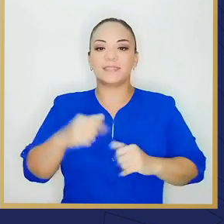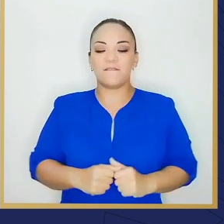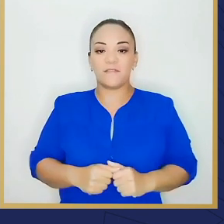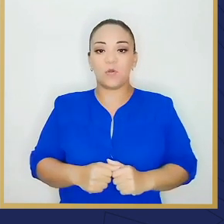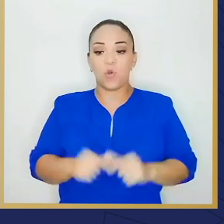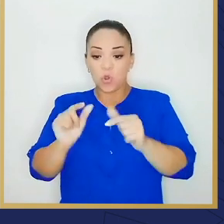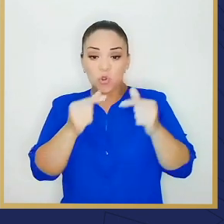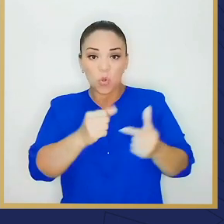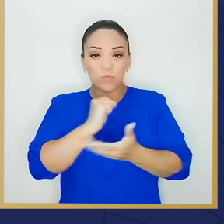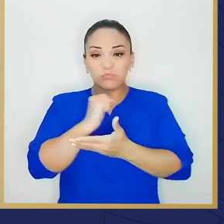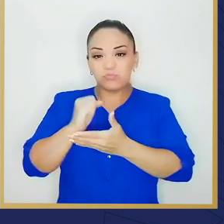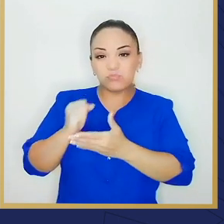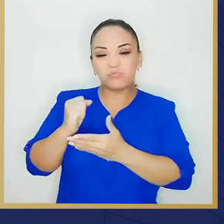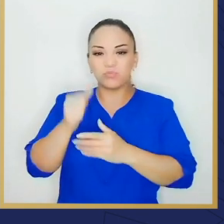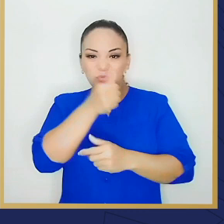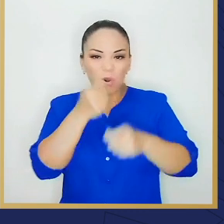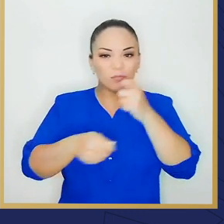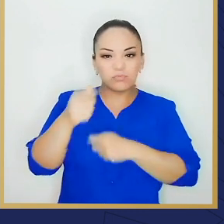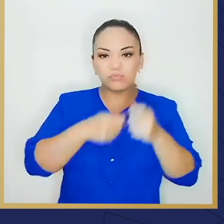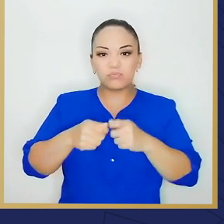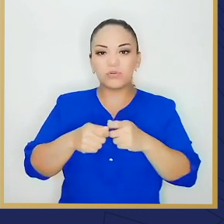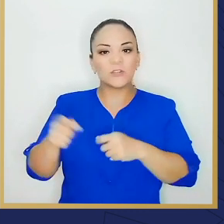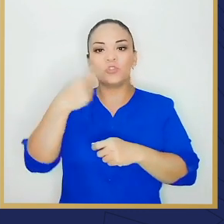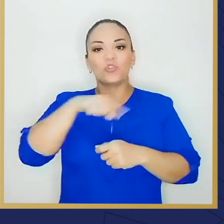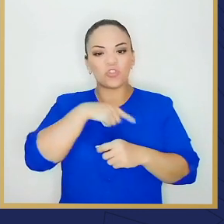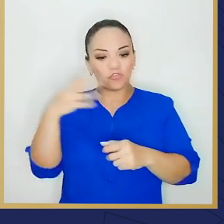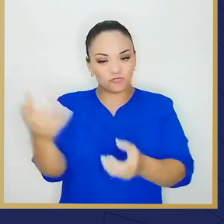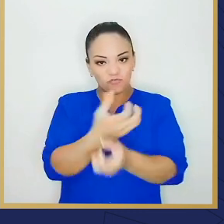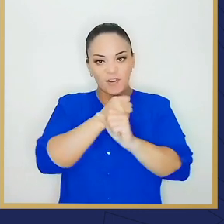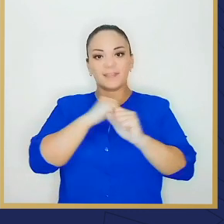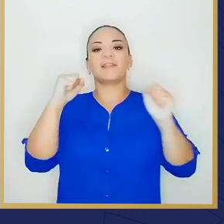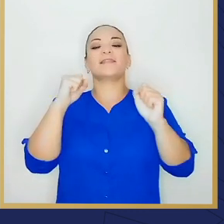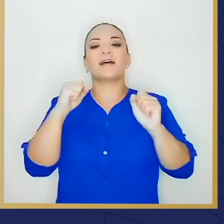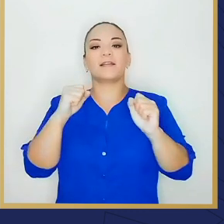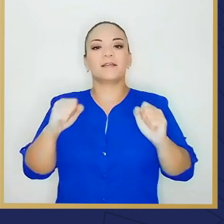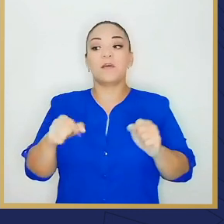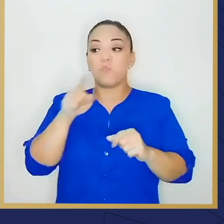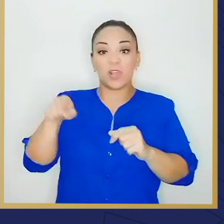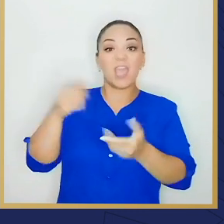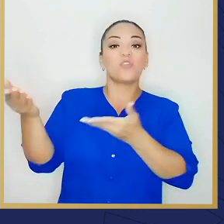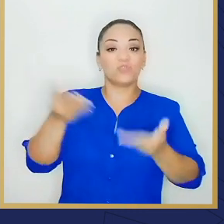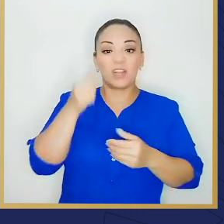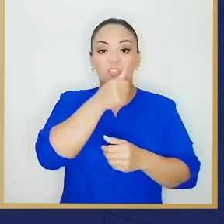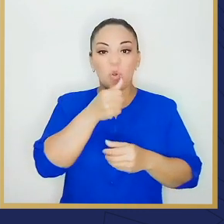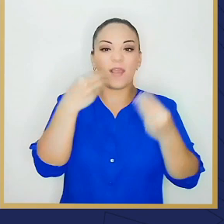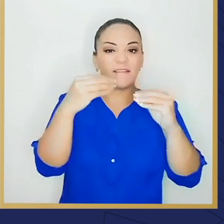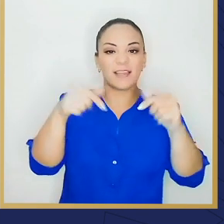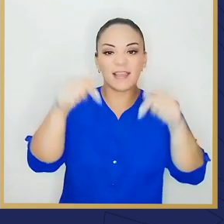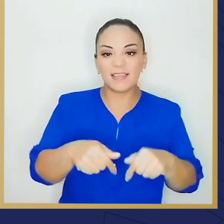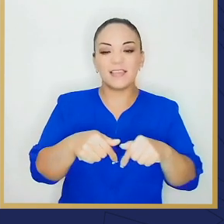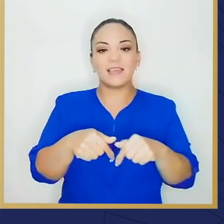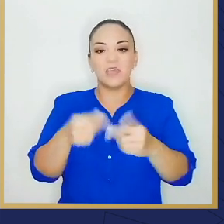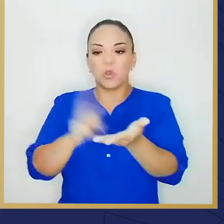organizaciones criminales que lo usan para exportar droga, para traer droga, para venderla aquí y para